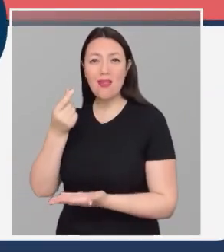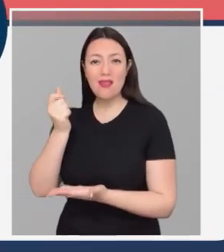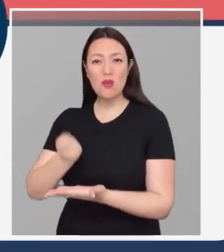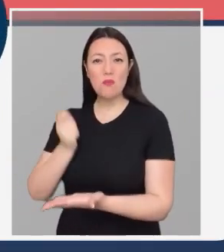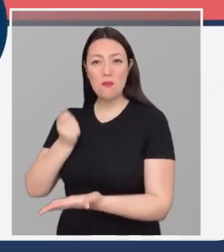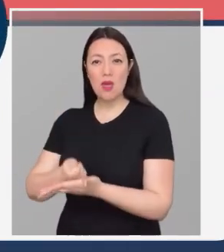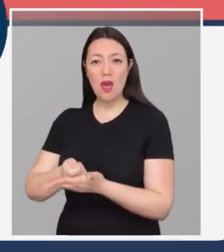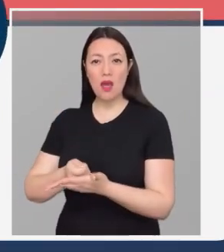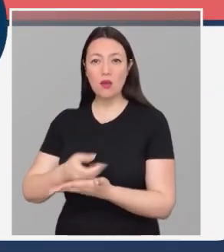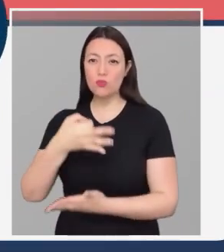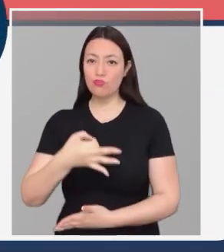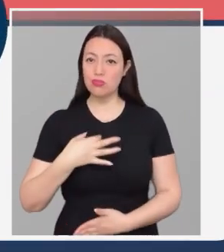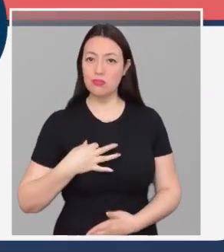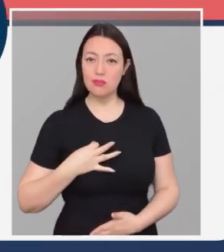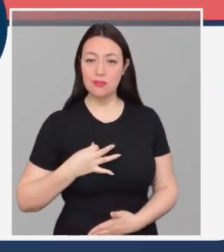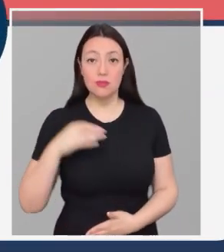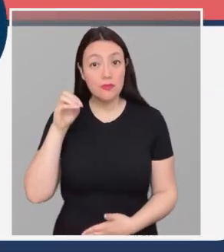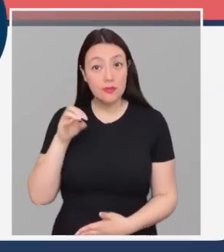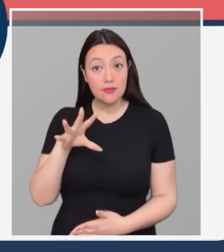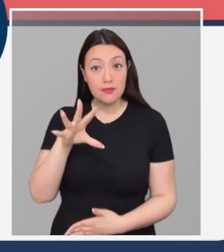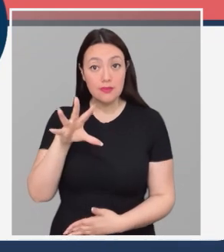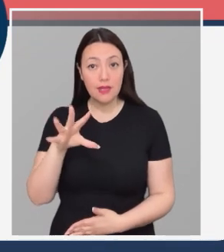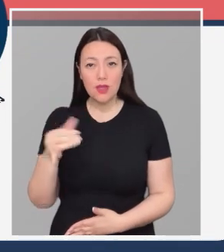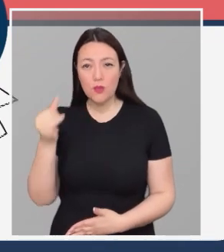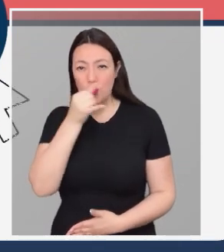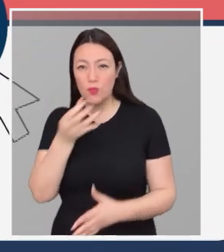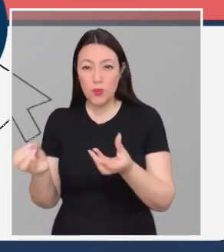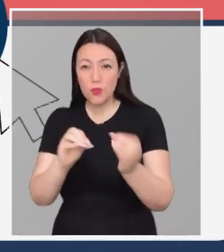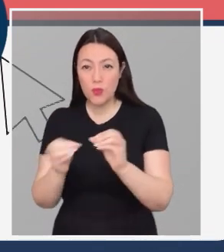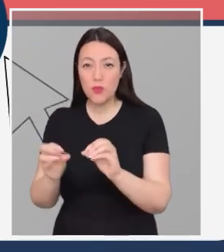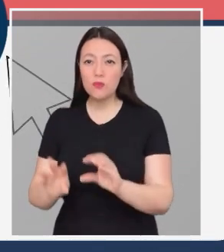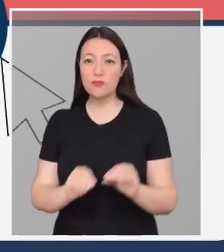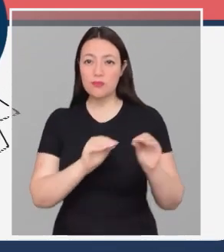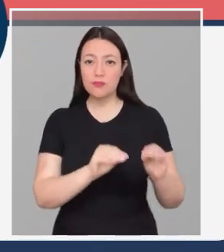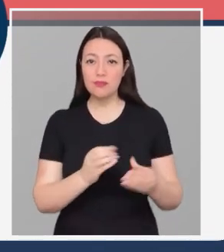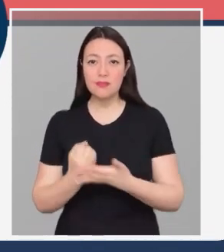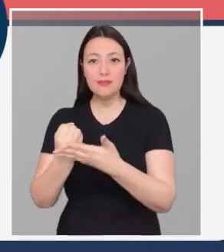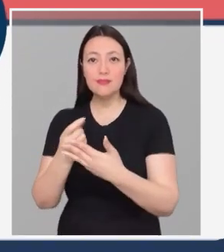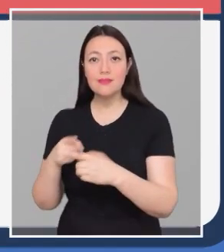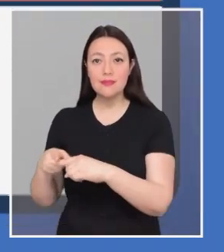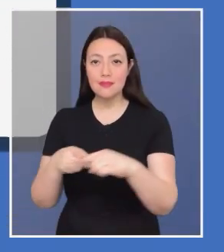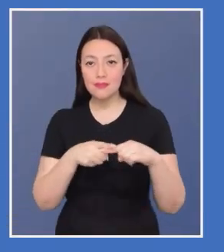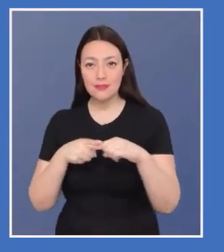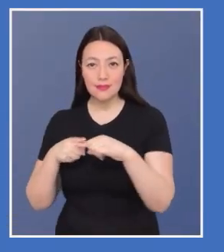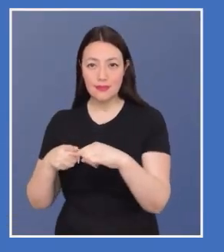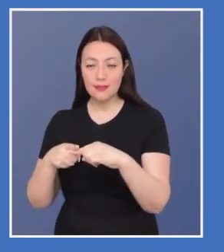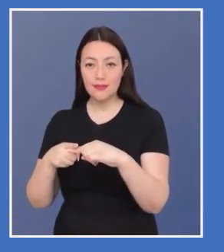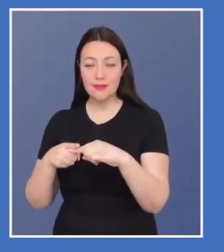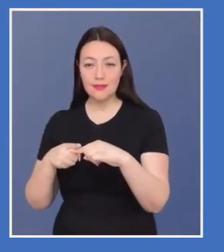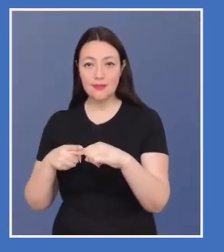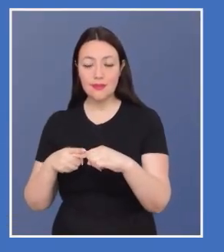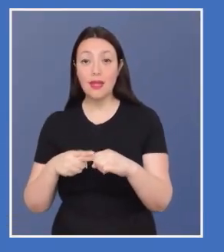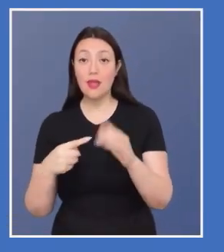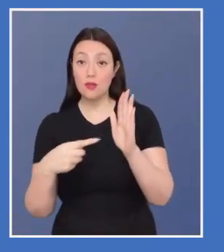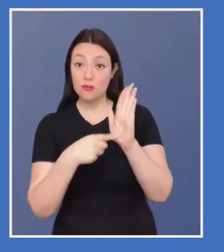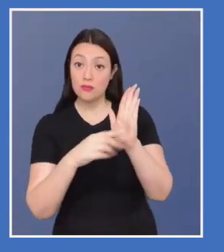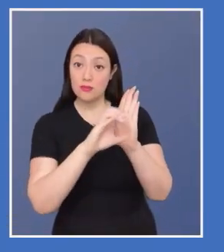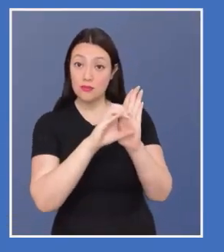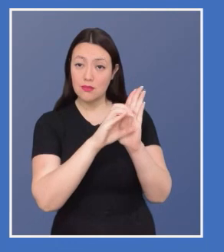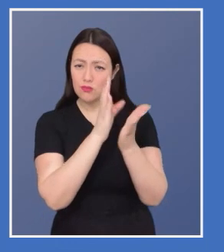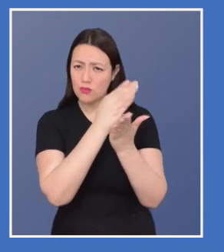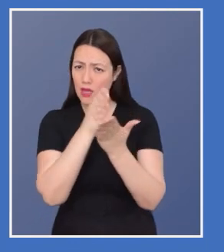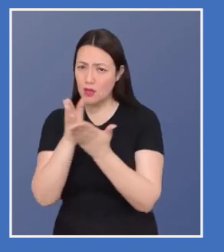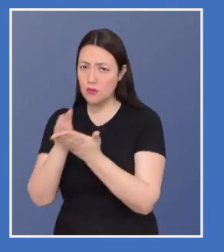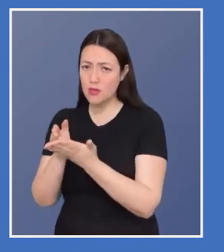sin dinero para seguridad ciudadana, iluminación, recolección de basura y hasta ayudas sociales. Este texto